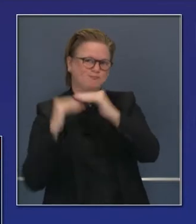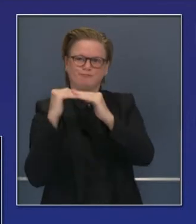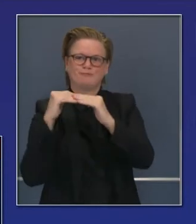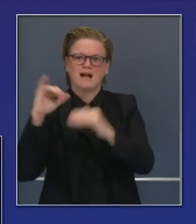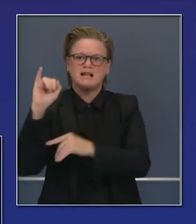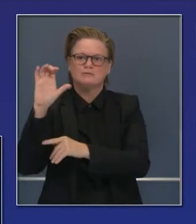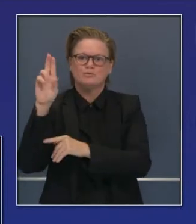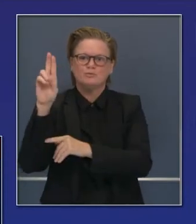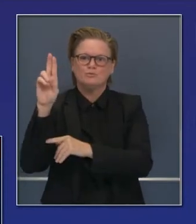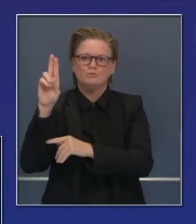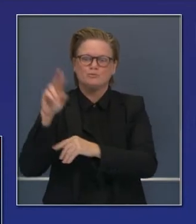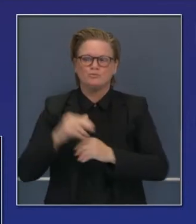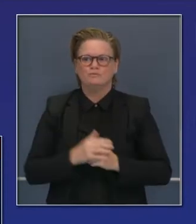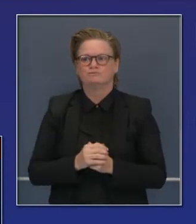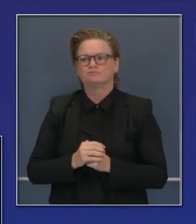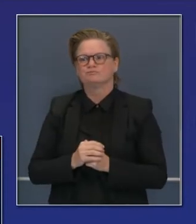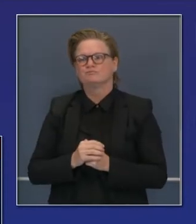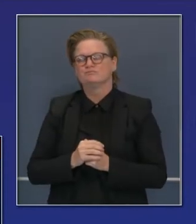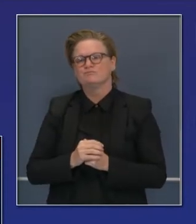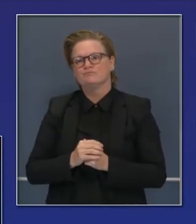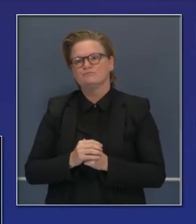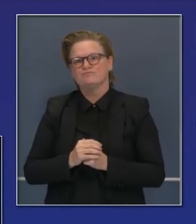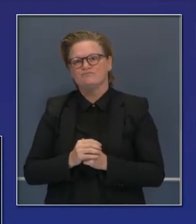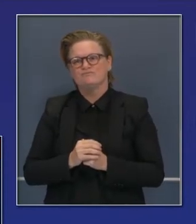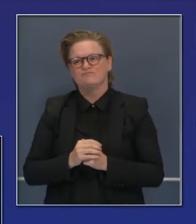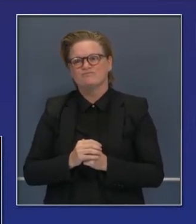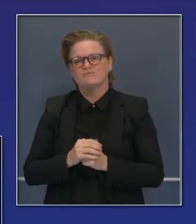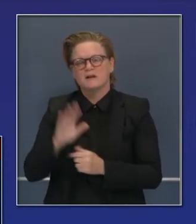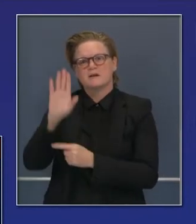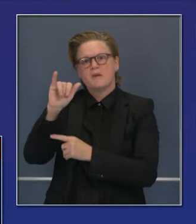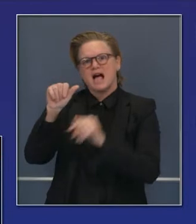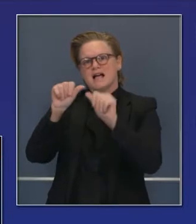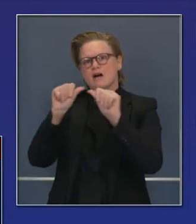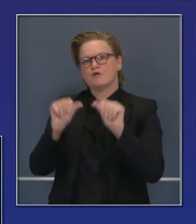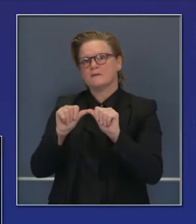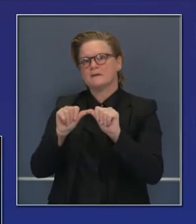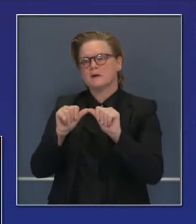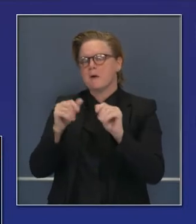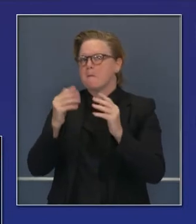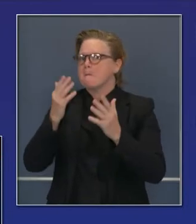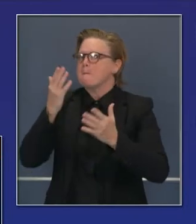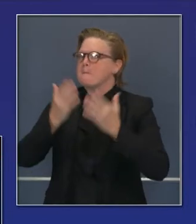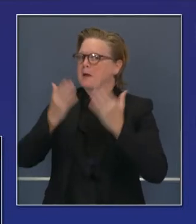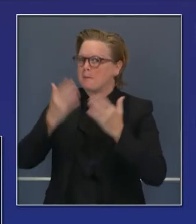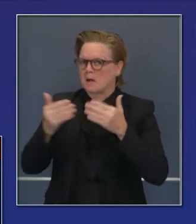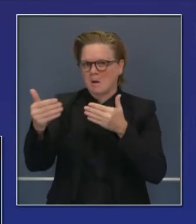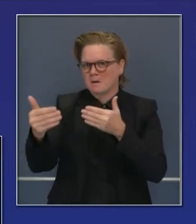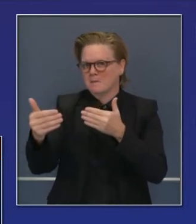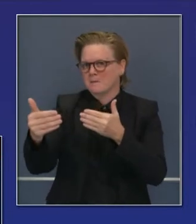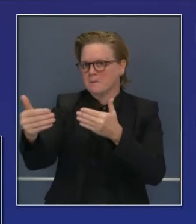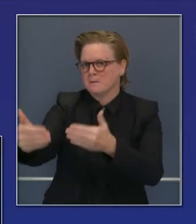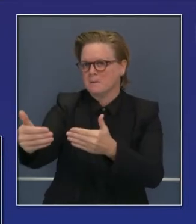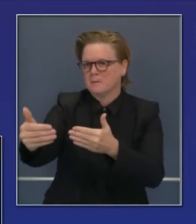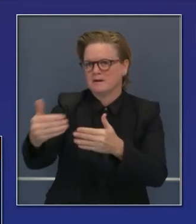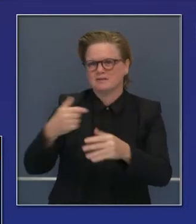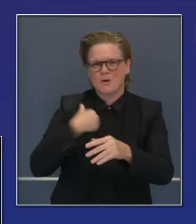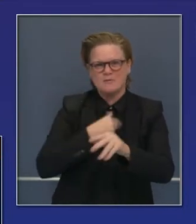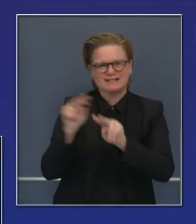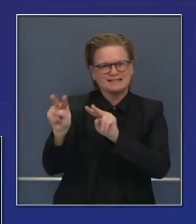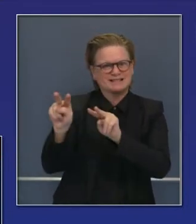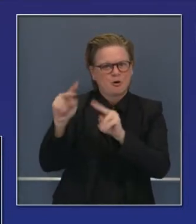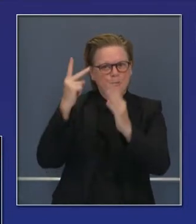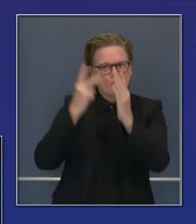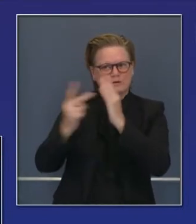de capacidad de unidades de cuidados intensivos. En la bahía, tal vez tengan unos días adicionales, según las